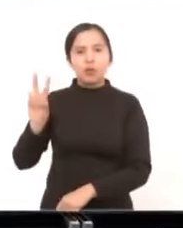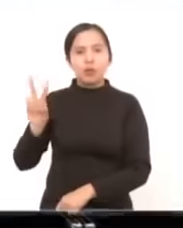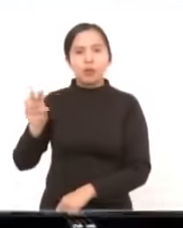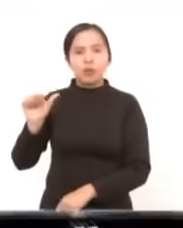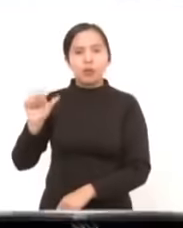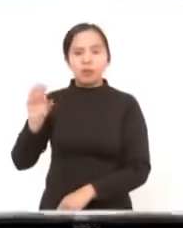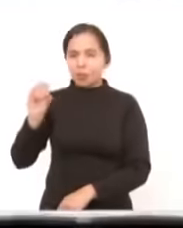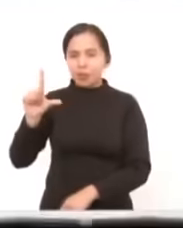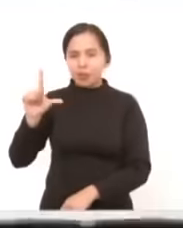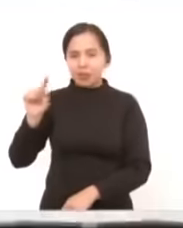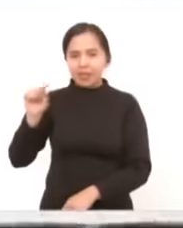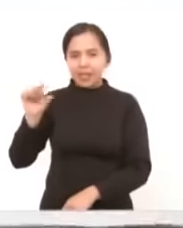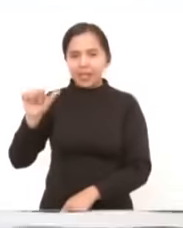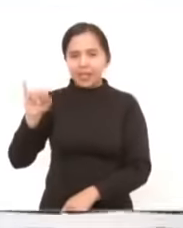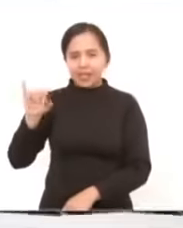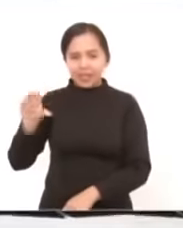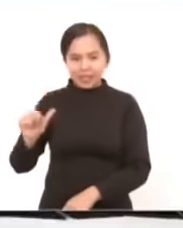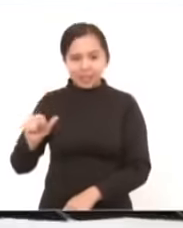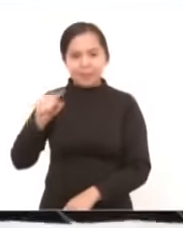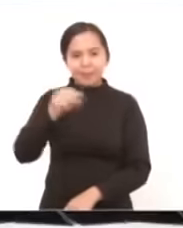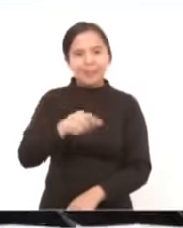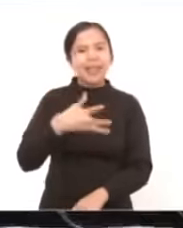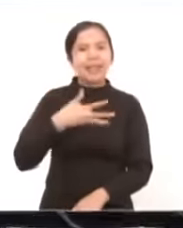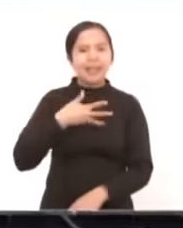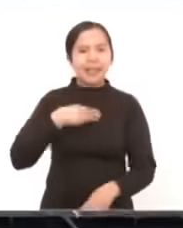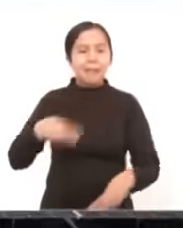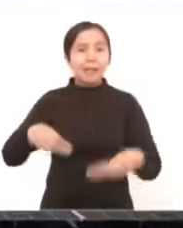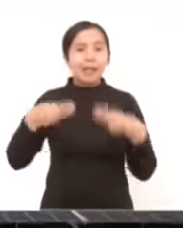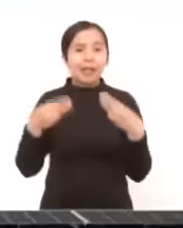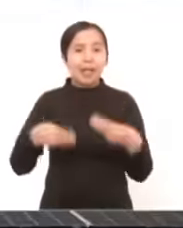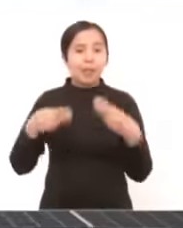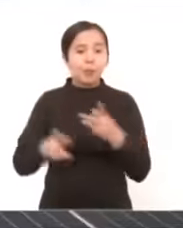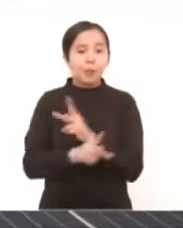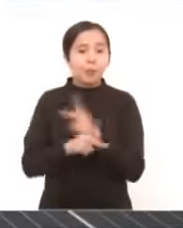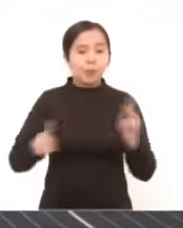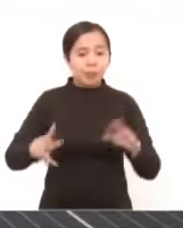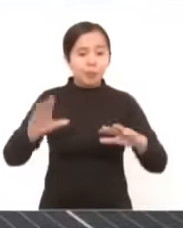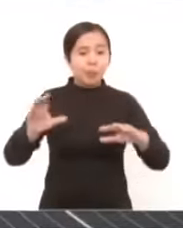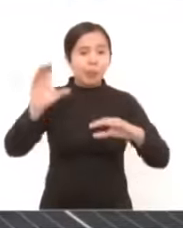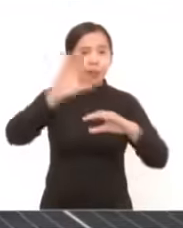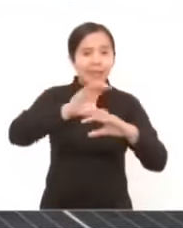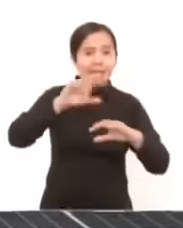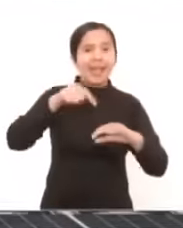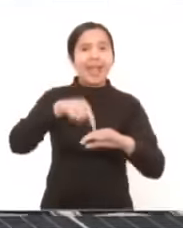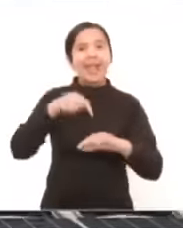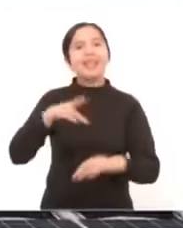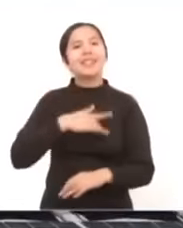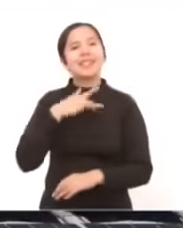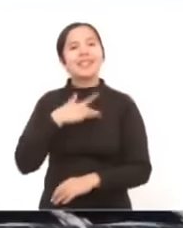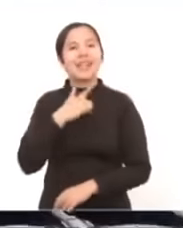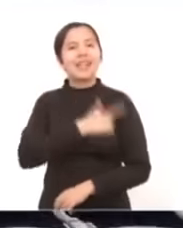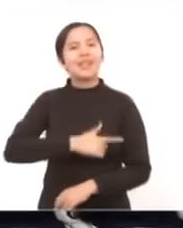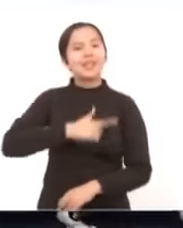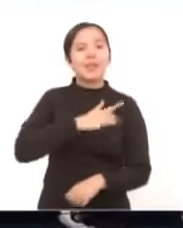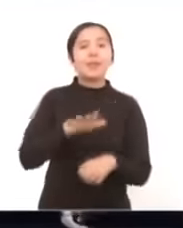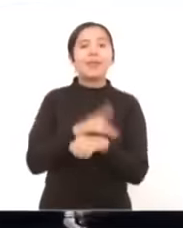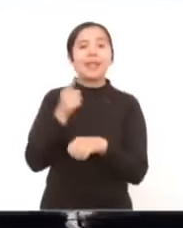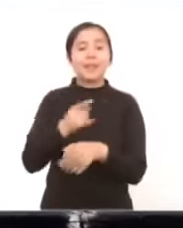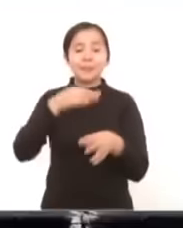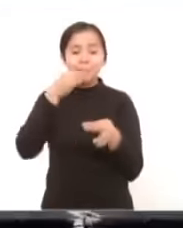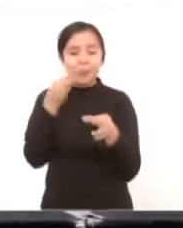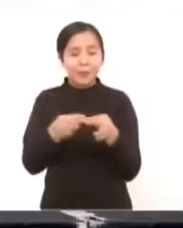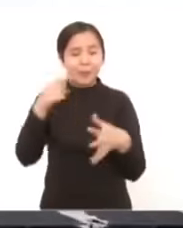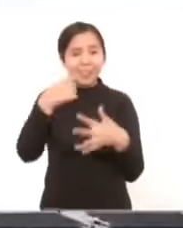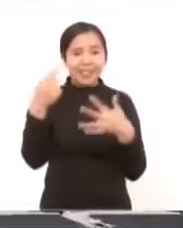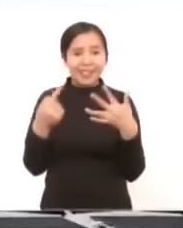mundo instalada en el techo de un mercado público lo cual nos da mucho gusto. Con eso cumplimos otro de los puntos